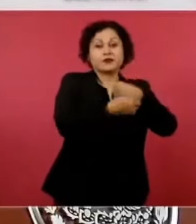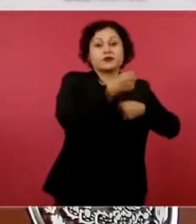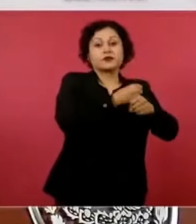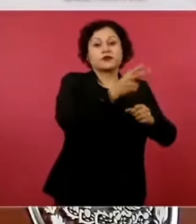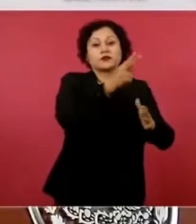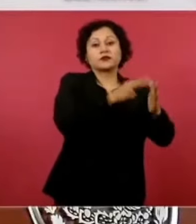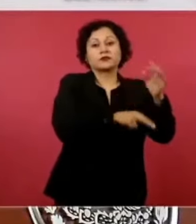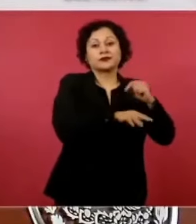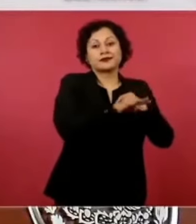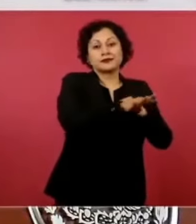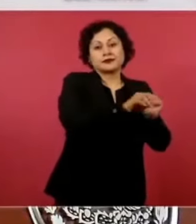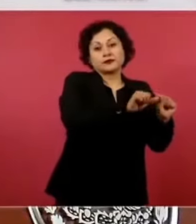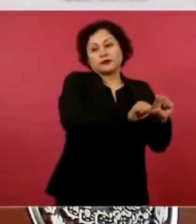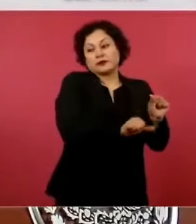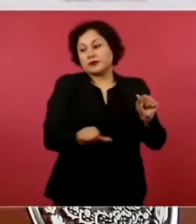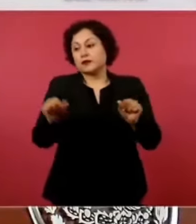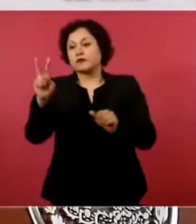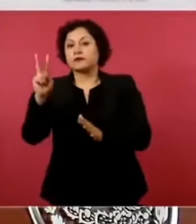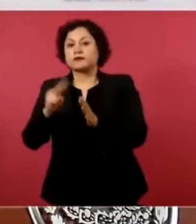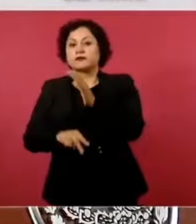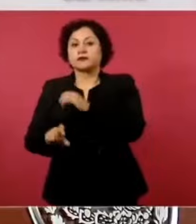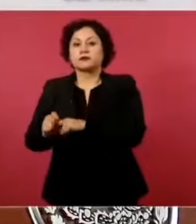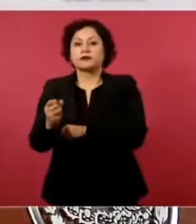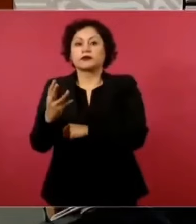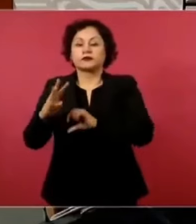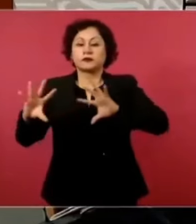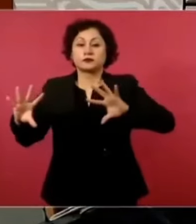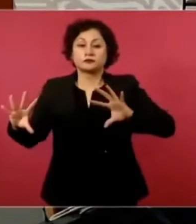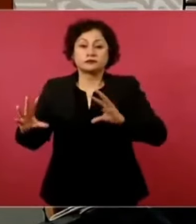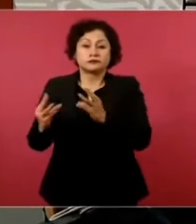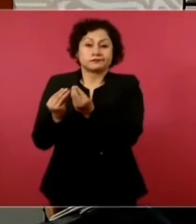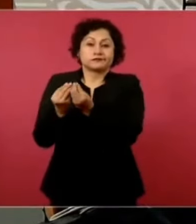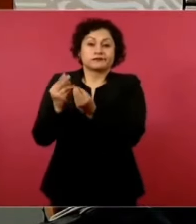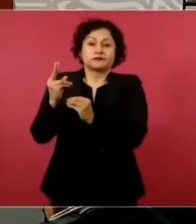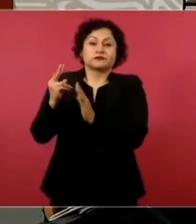de 2.437 millones de pesos.